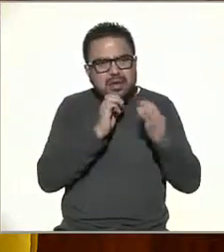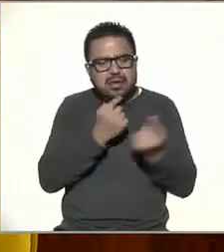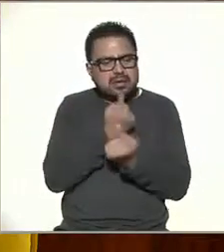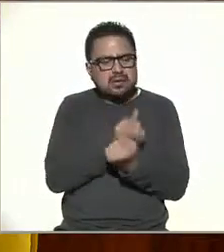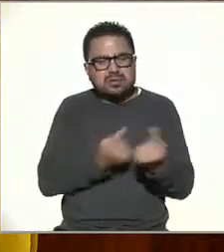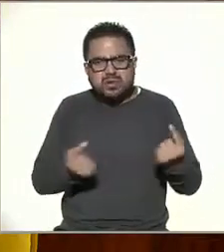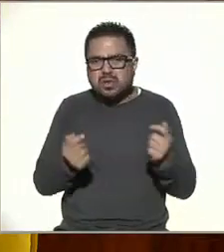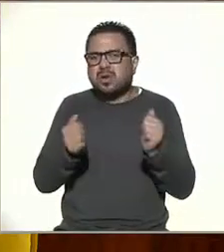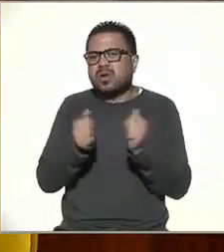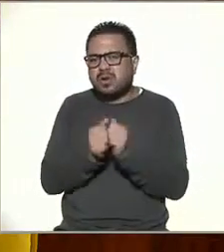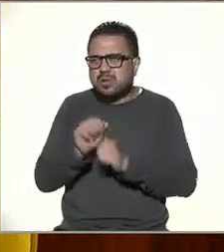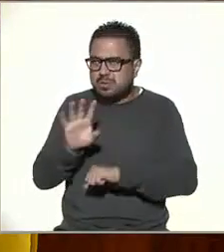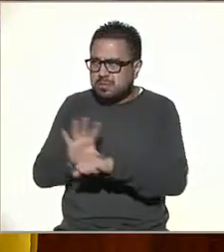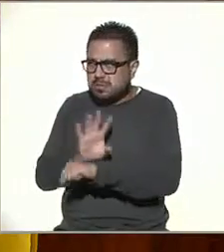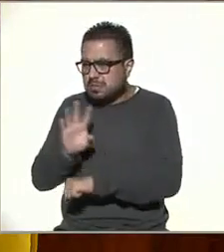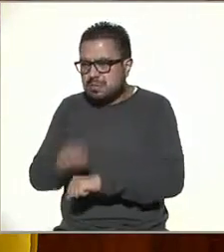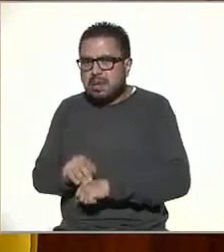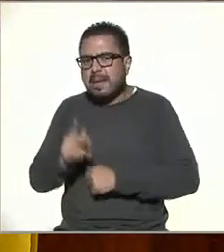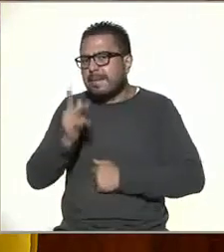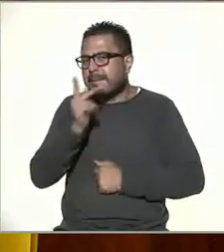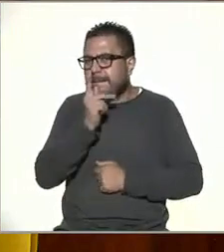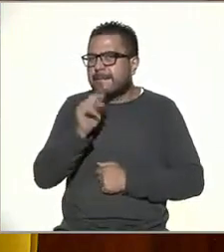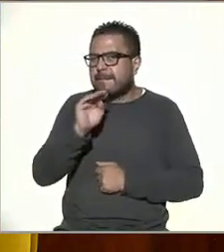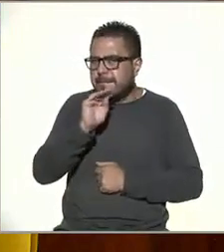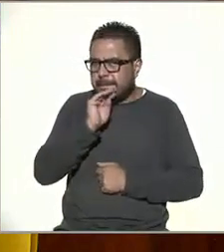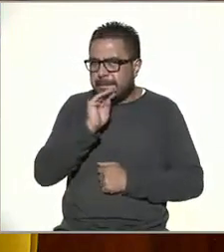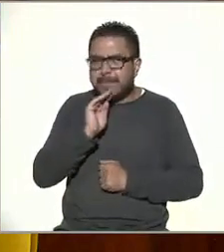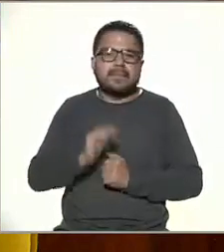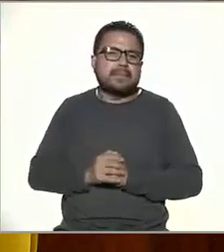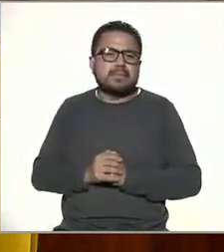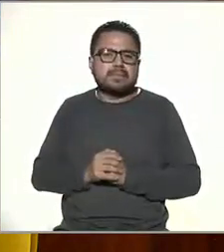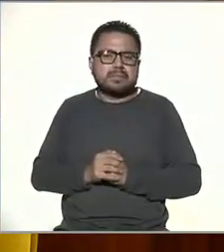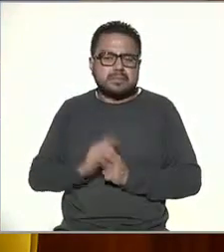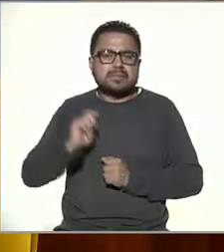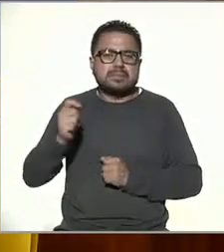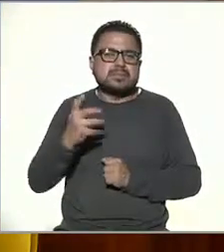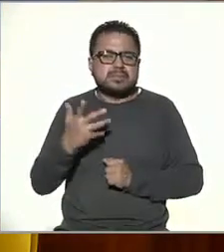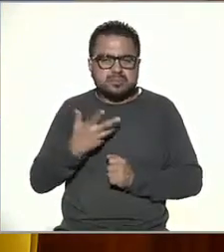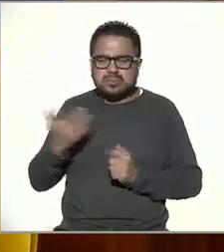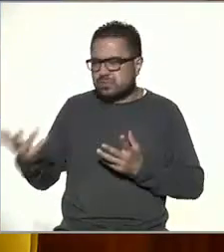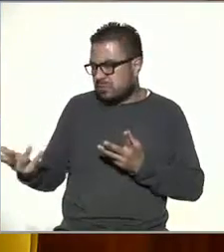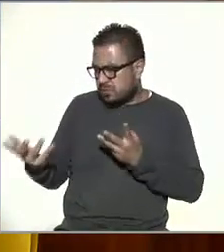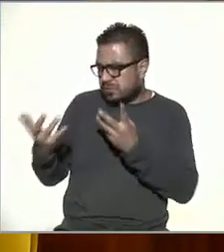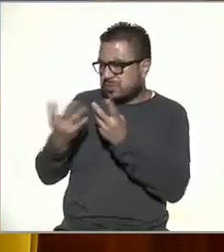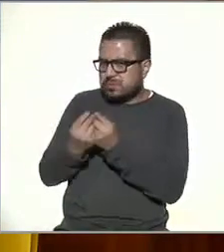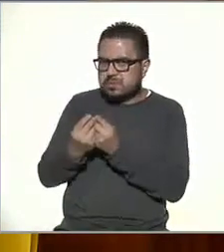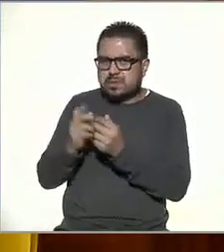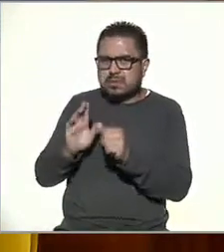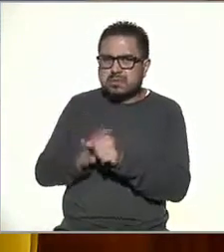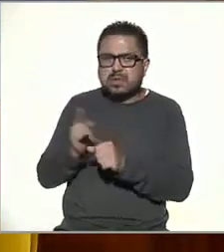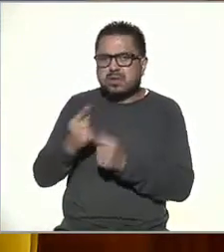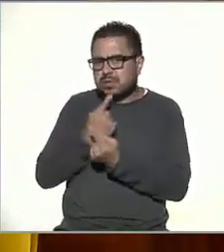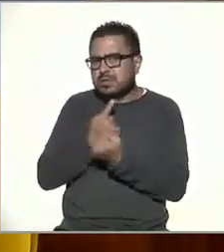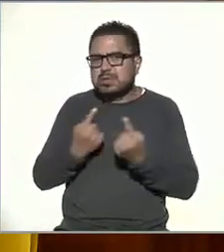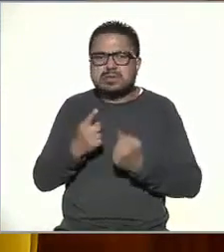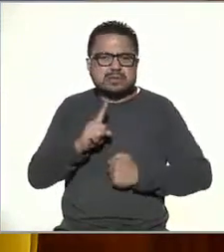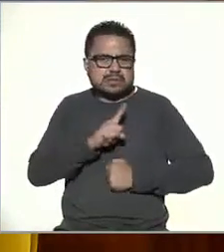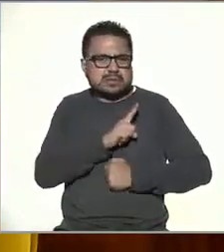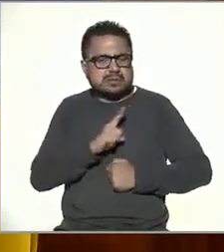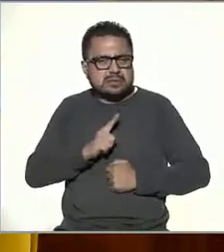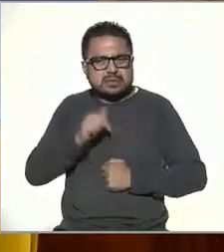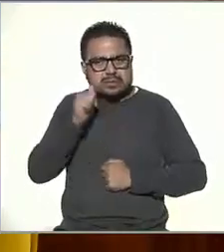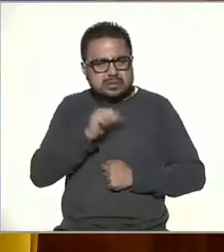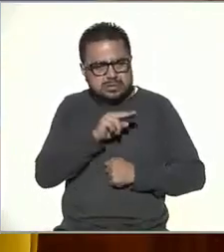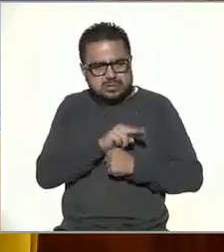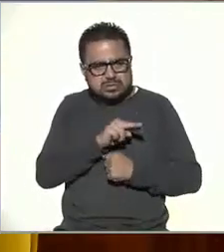obviamente con la autorización del papá o de la mamá y está presente con nosotros porque es un menor y hay que siempre